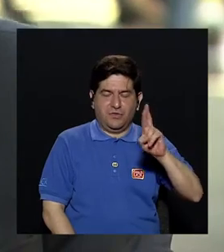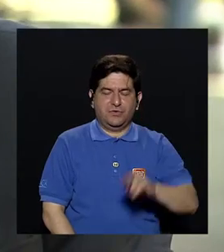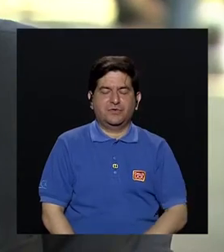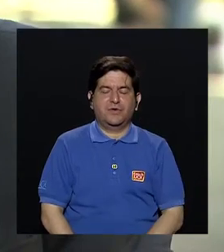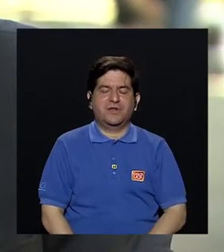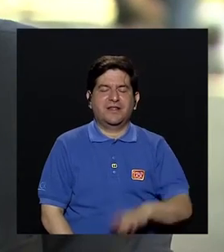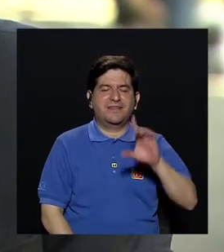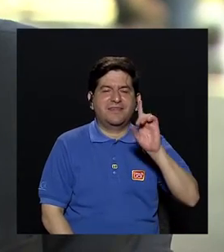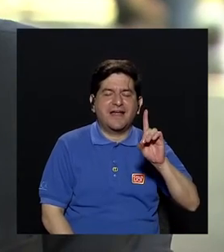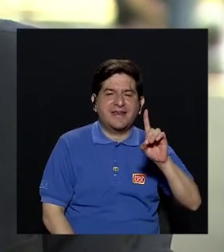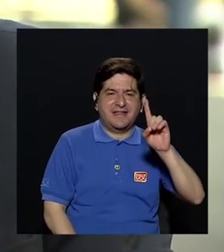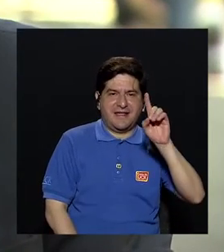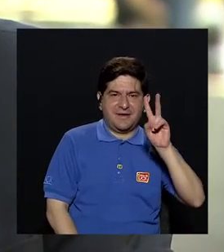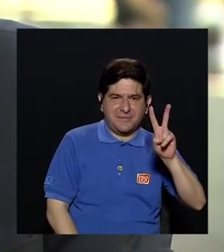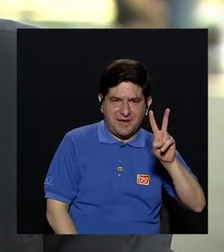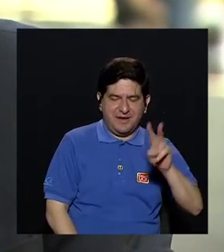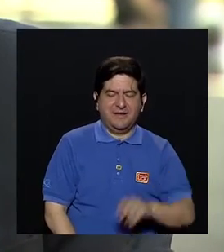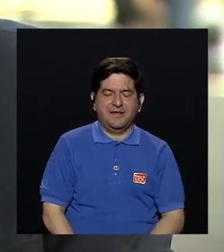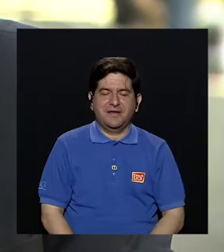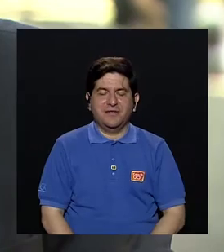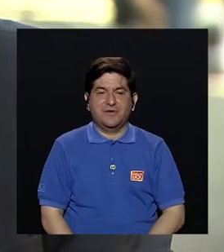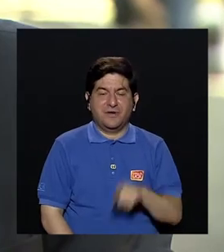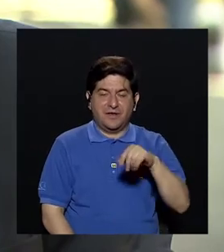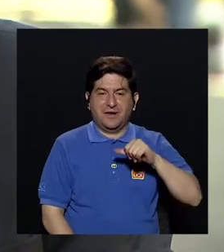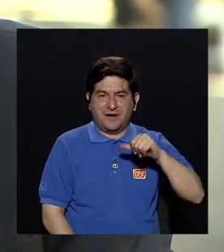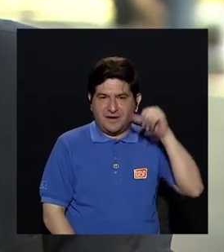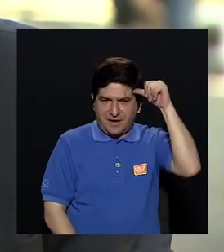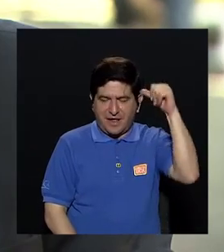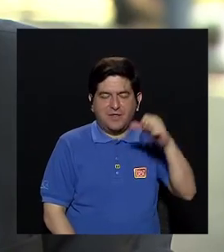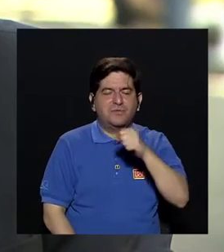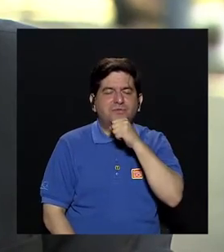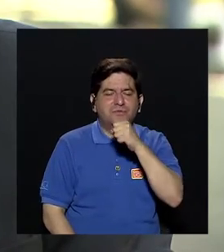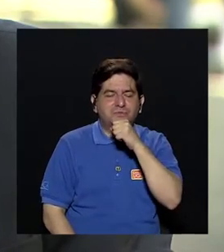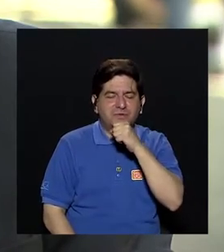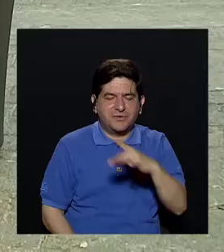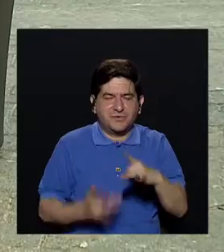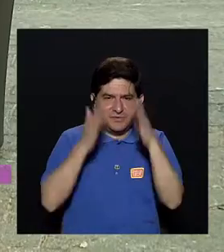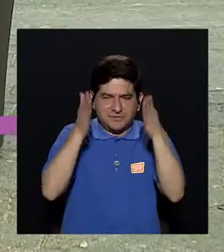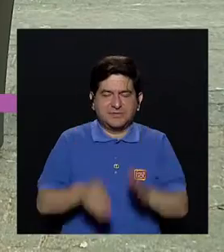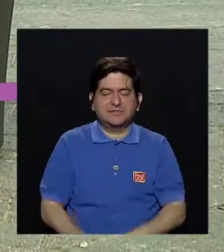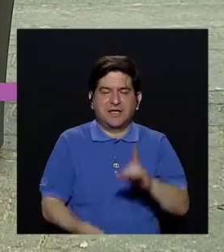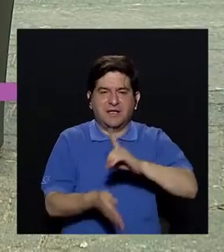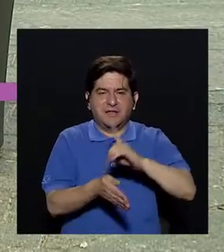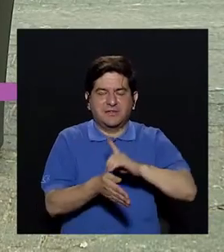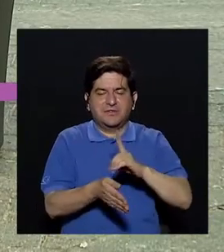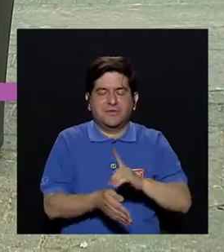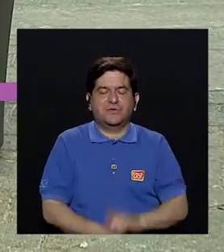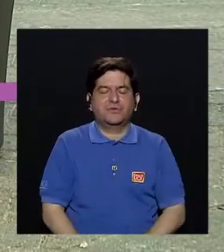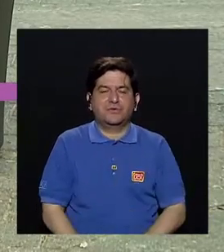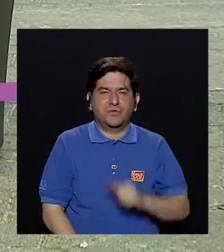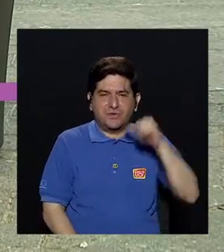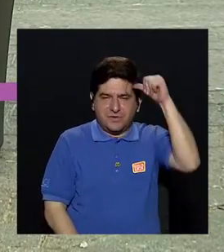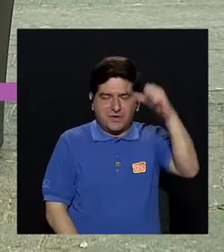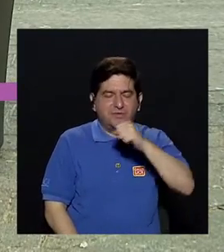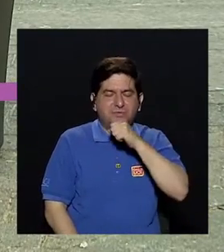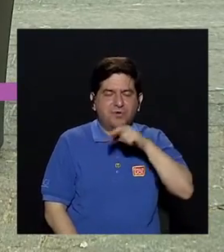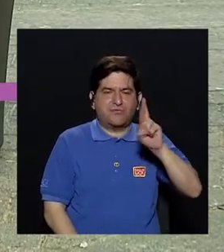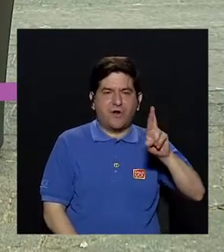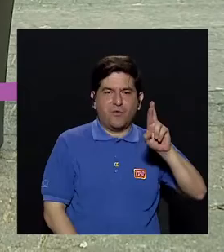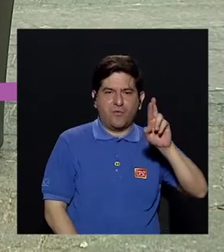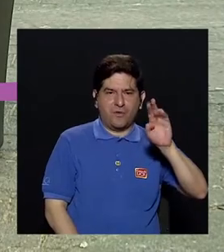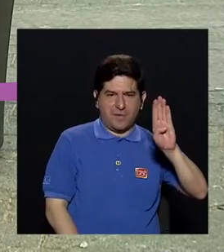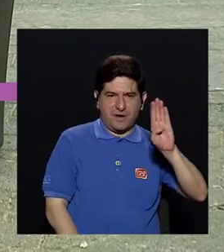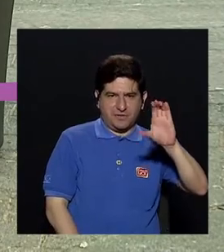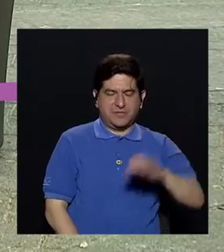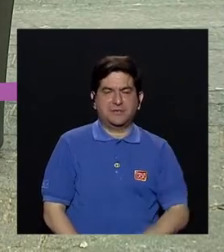Daniel Valerio, quien es geriatra del hospital Raúl Blanco Cervantes. Doctor, ¿cuáles son los costos